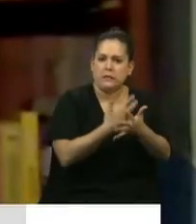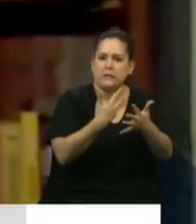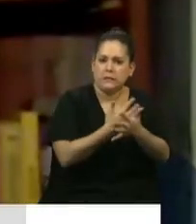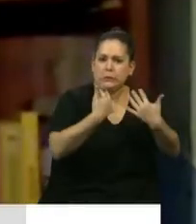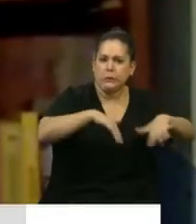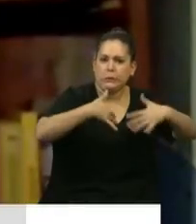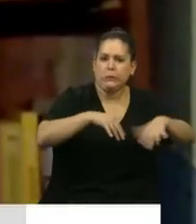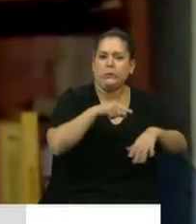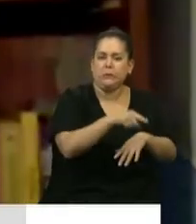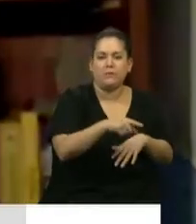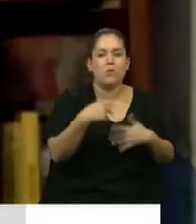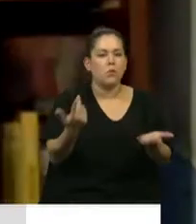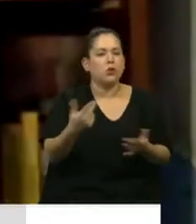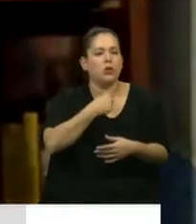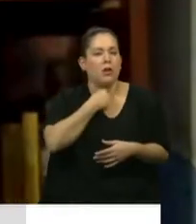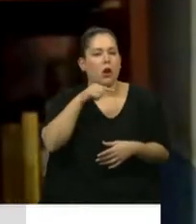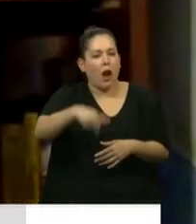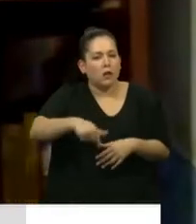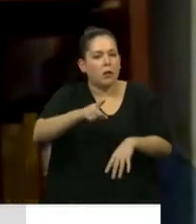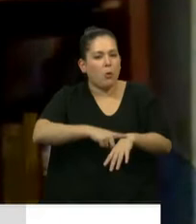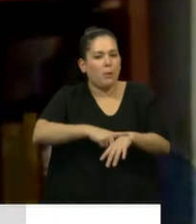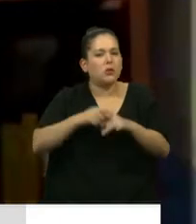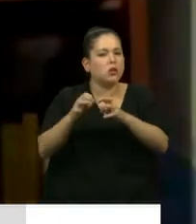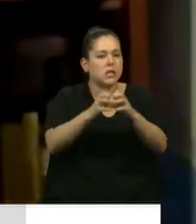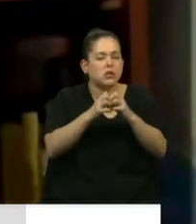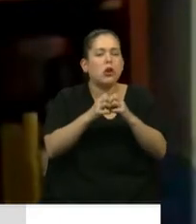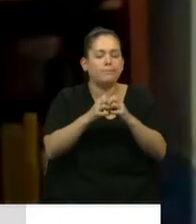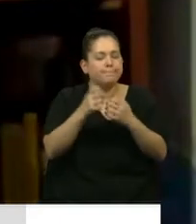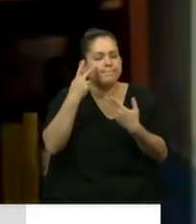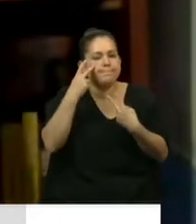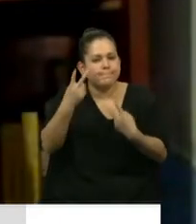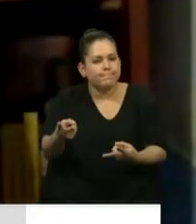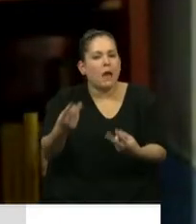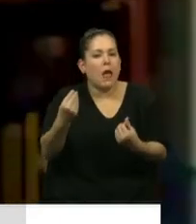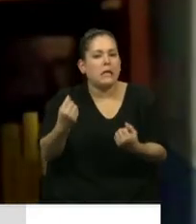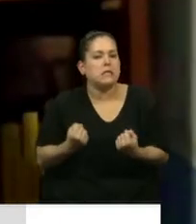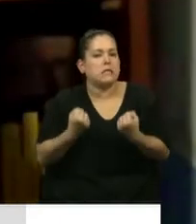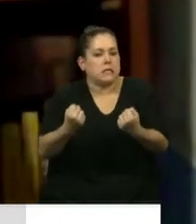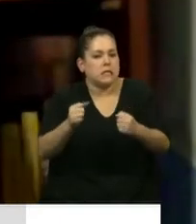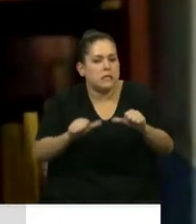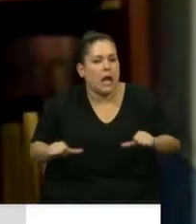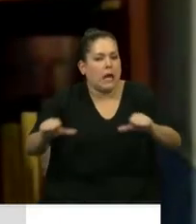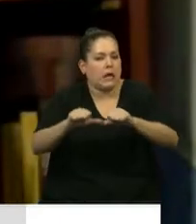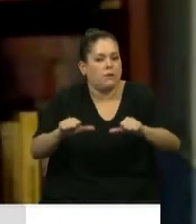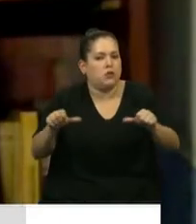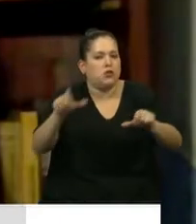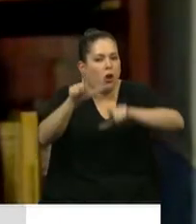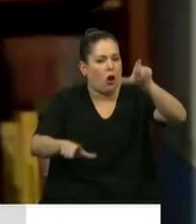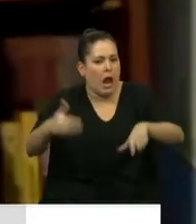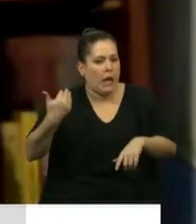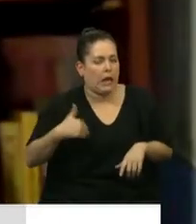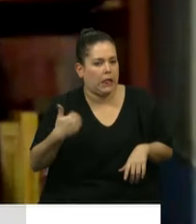en esta primera sesión el sacrificio de los argentinos. Lamentamos muchísimo desde nuestro bloque, señor presidente,